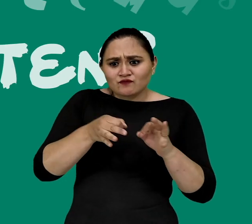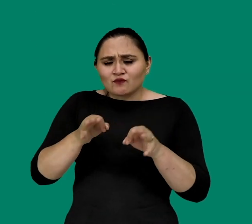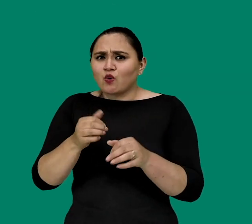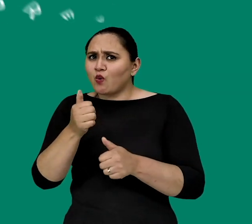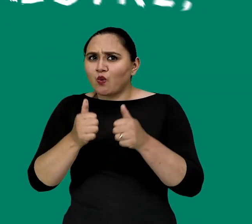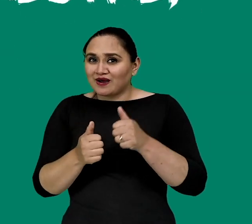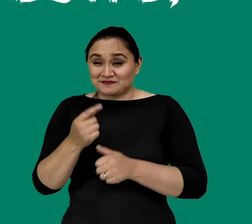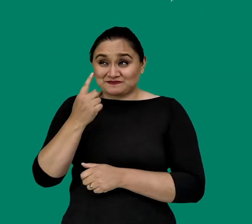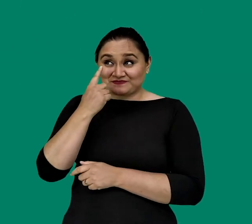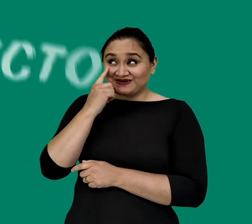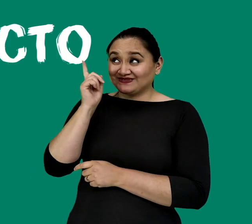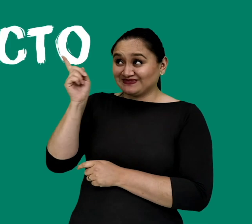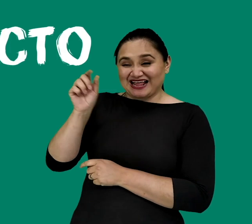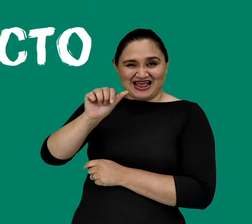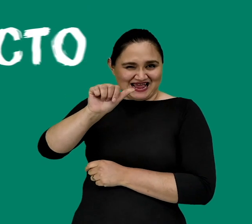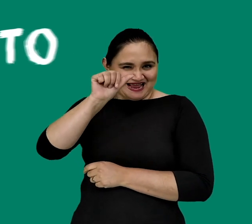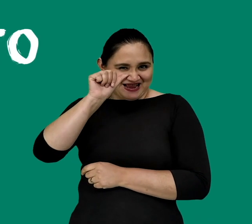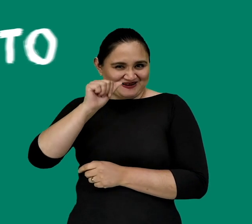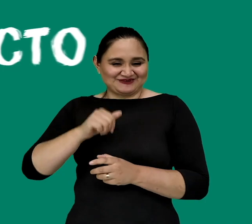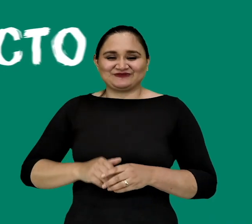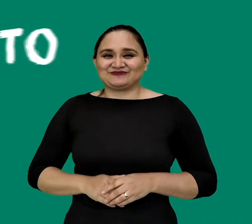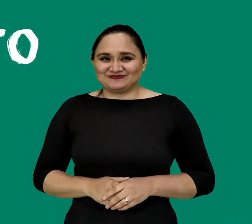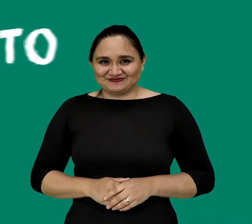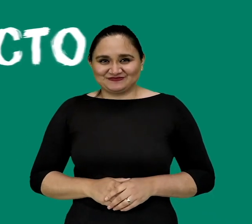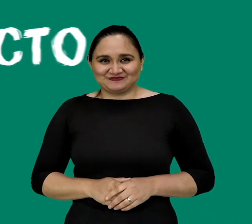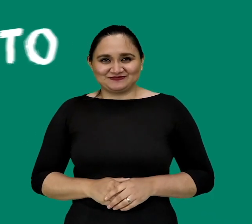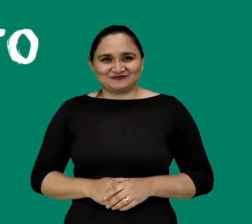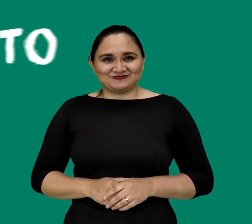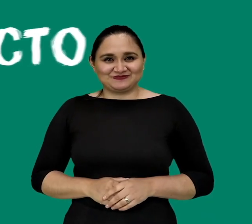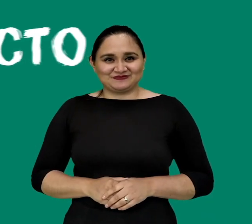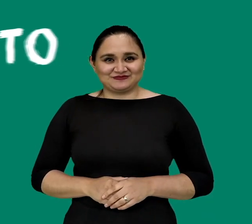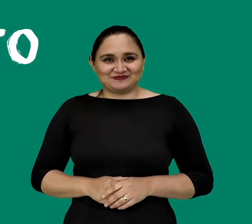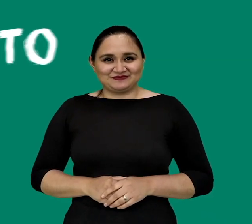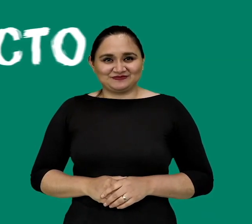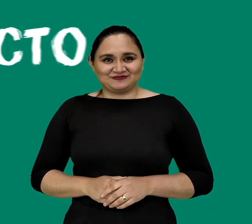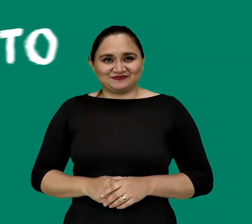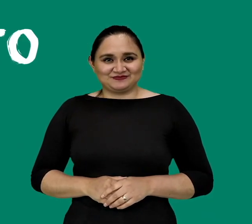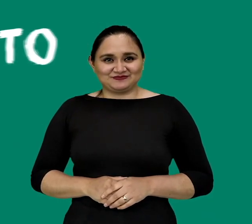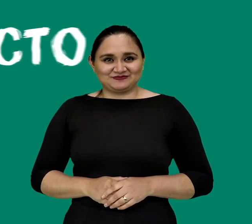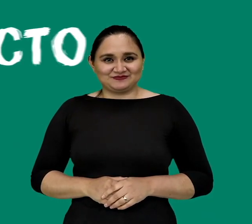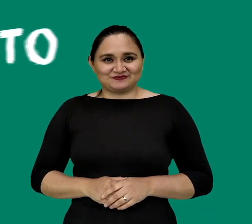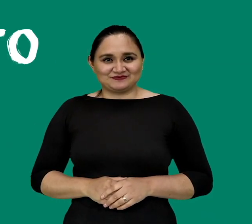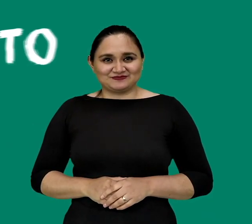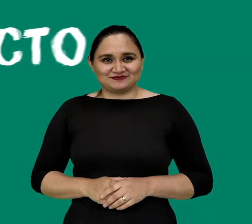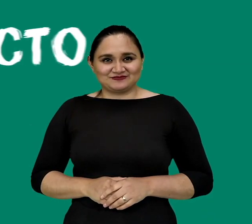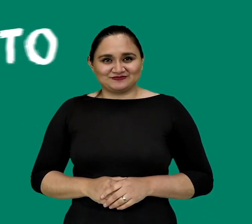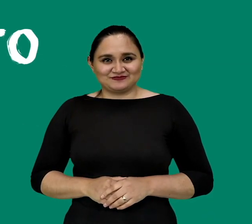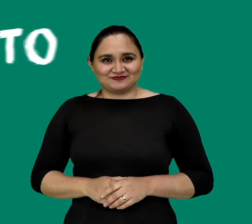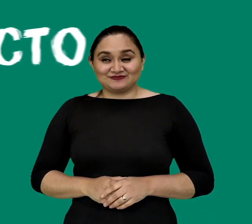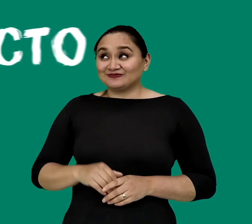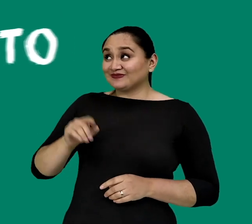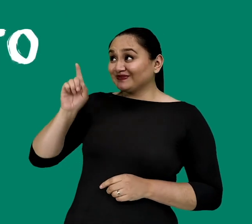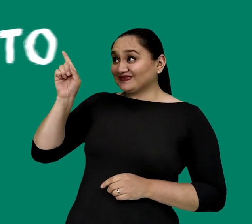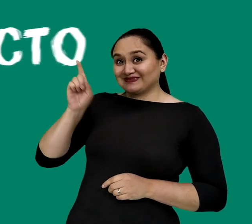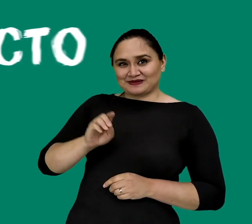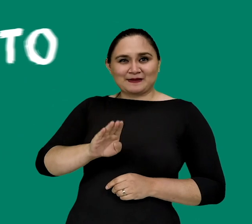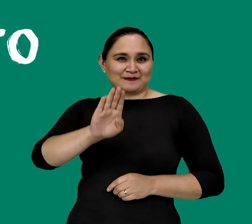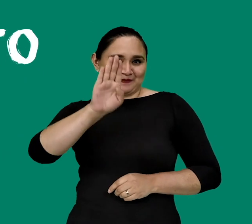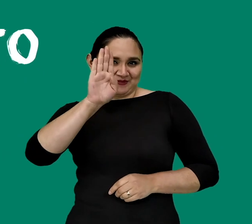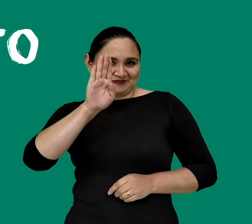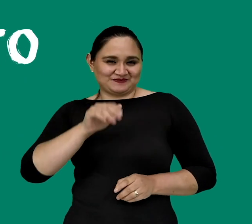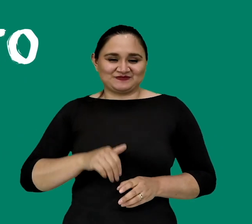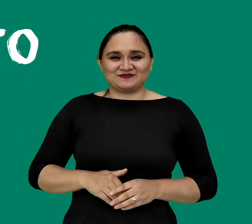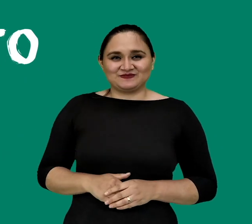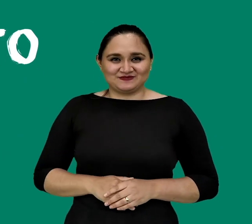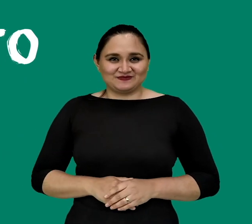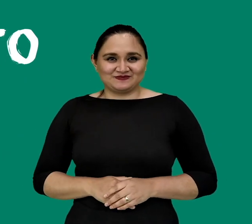existen? Opción A Ecosistema acuático Ecosistema terrestre Ecosistema mixto Opción B